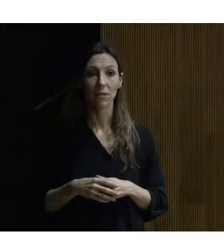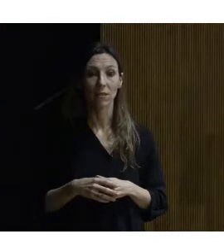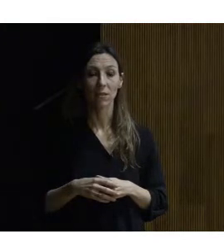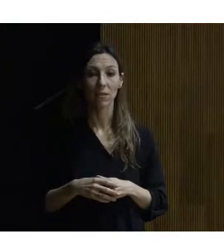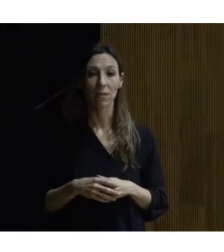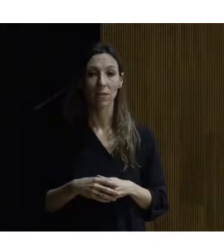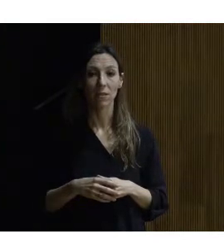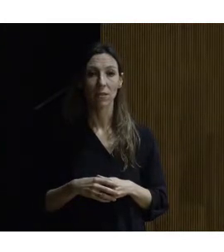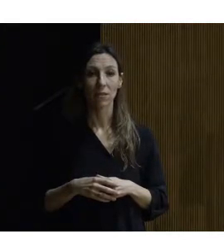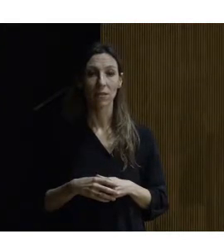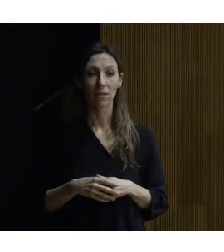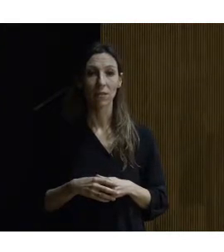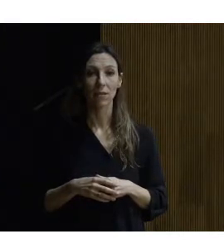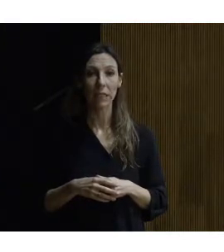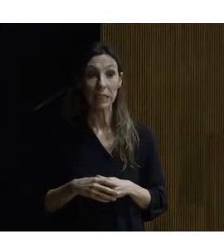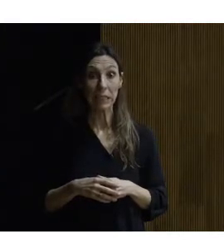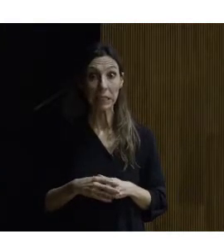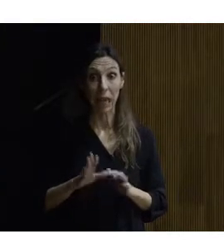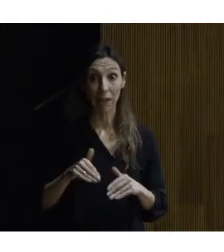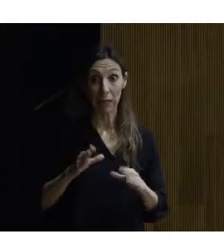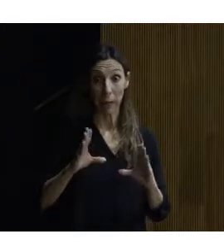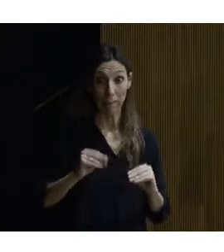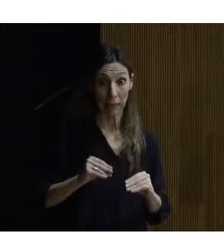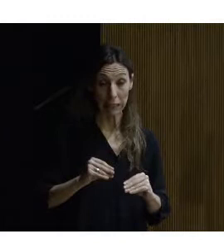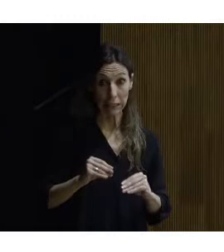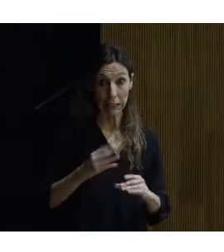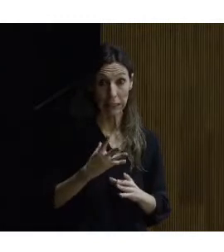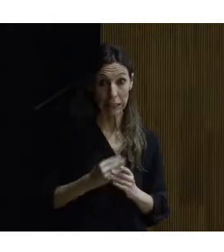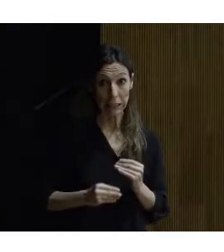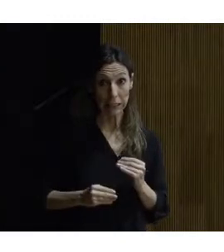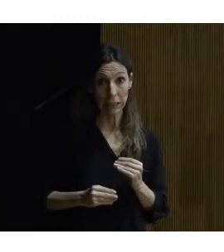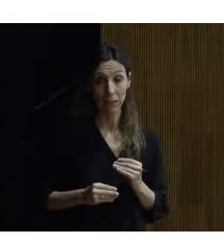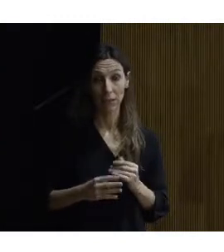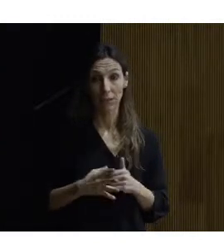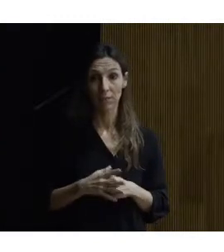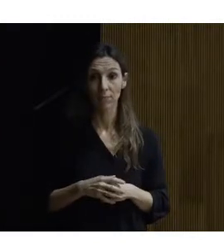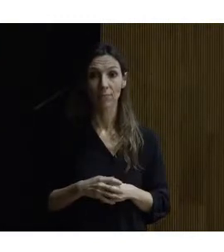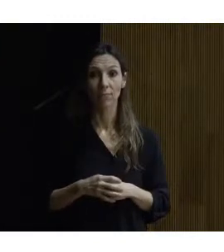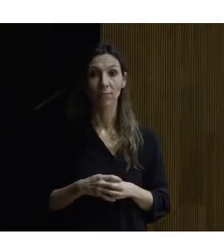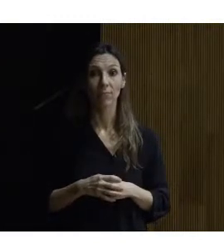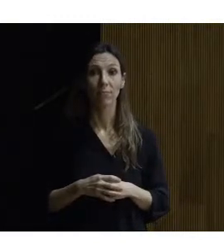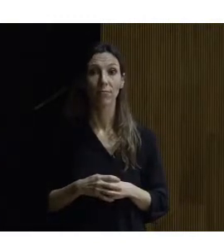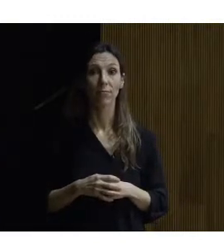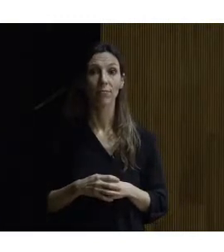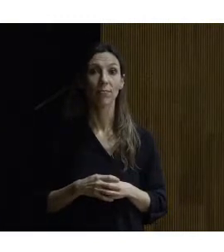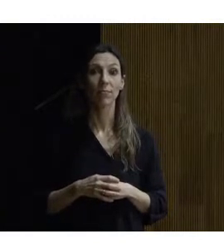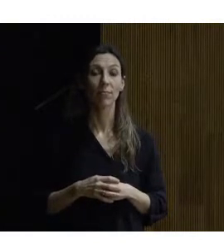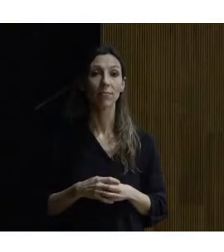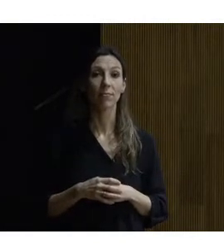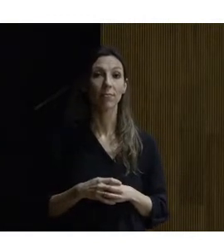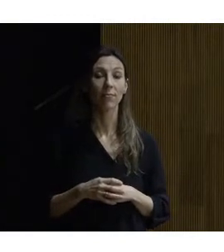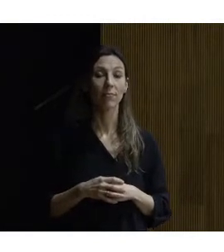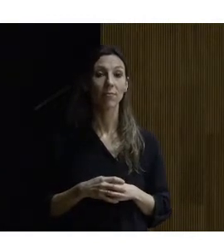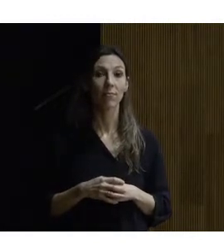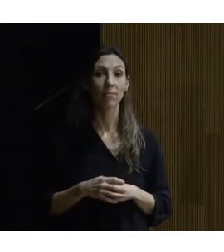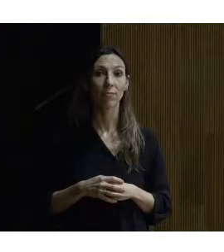en lugar de darle escape lo que he hecho es apagarlo ¿no? no lo he viernado lo he viernado ah bueno aquí